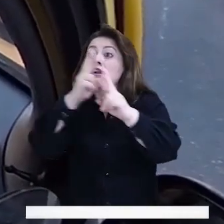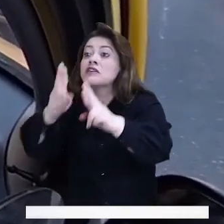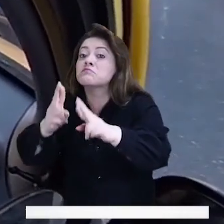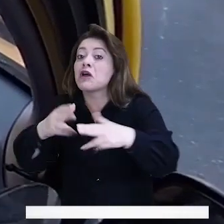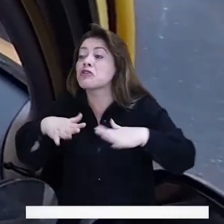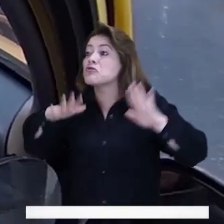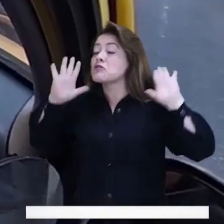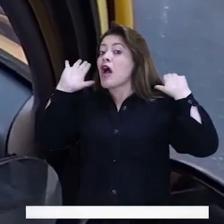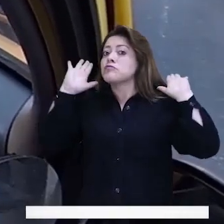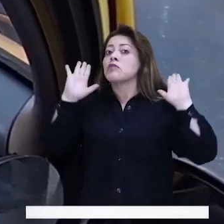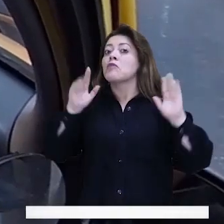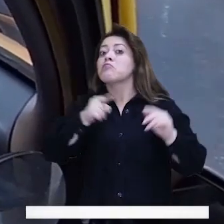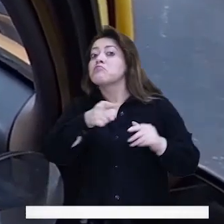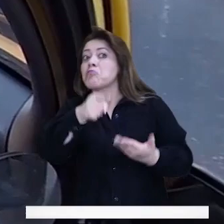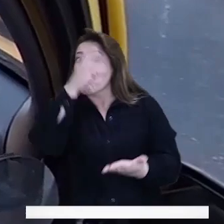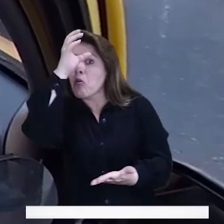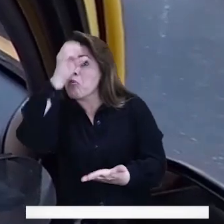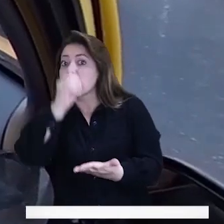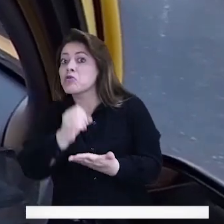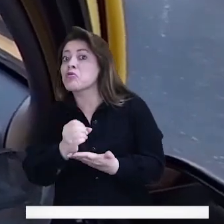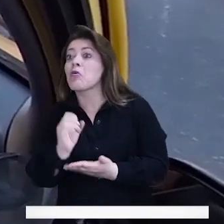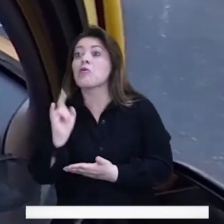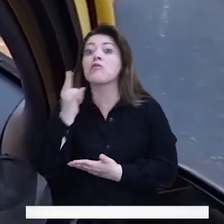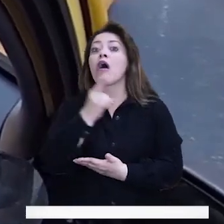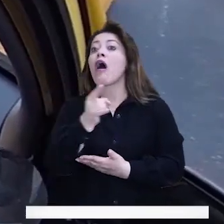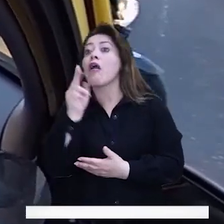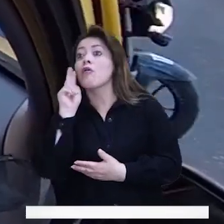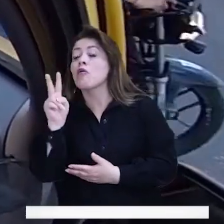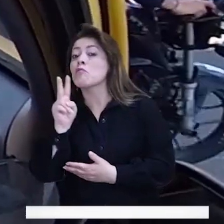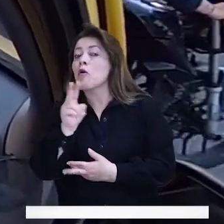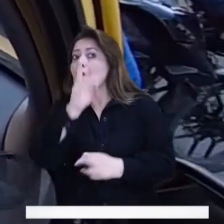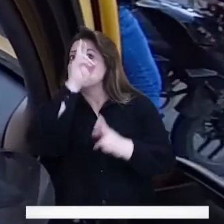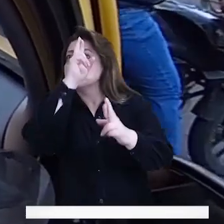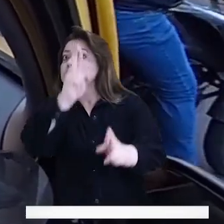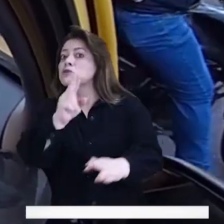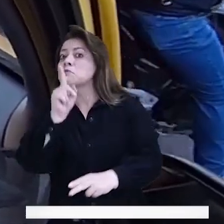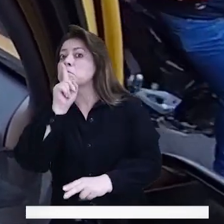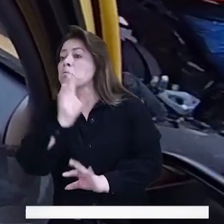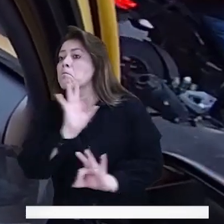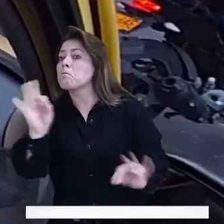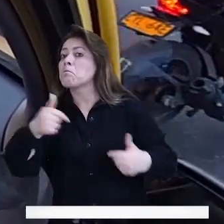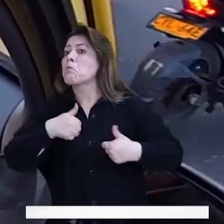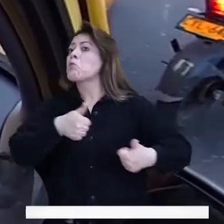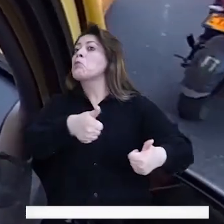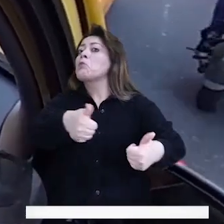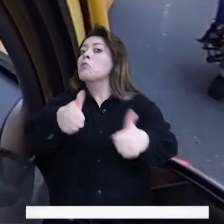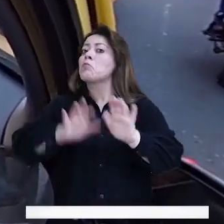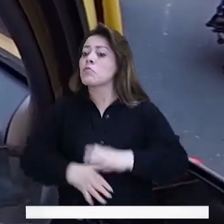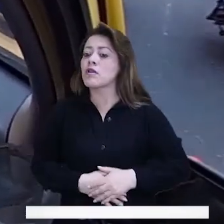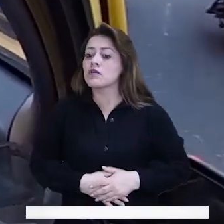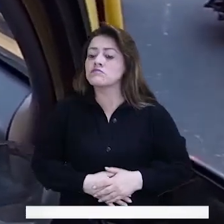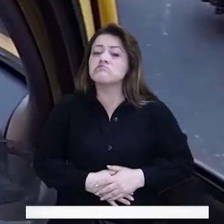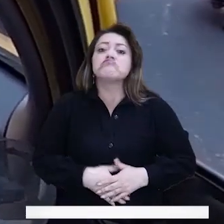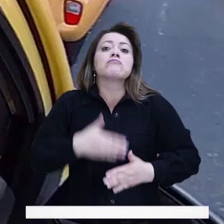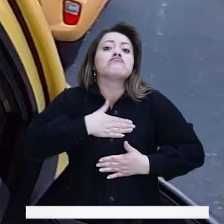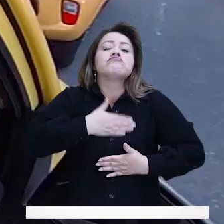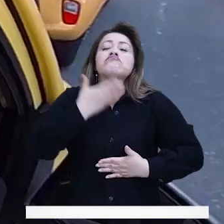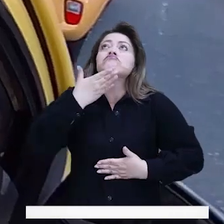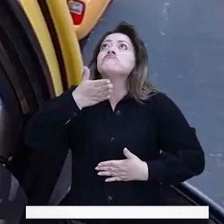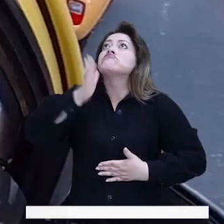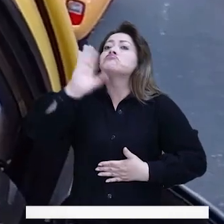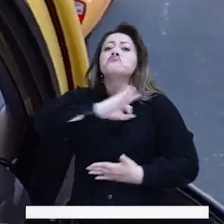con nadie, le va bien. Pero si uno busca problemas, es posible que le vaya a un carro. Pero la seguridad, yo me acuerdo con su término medio.